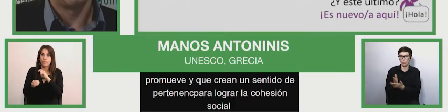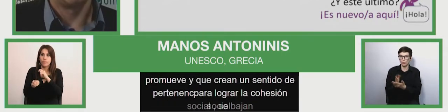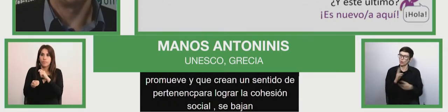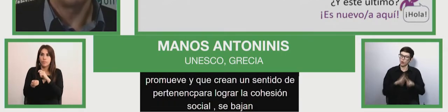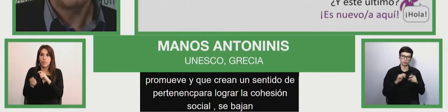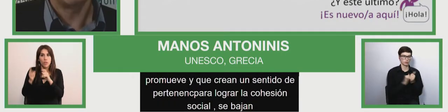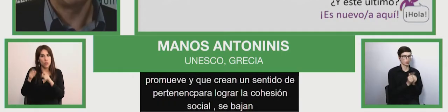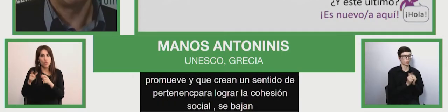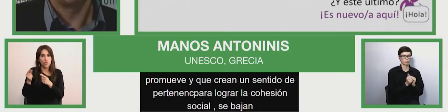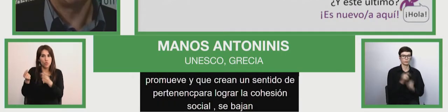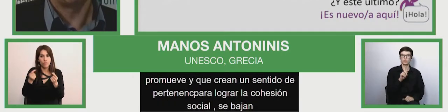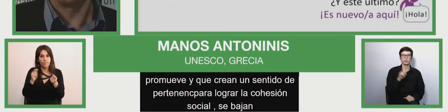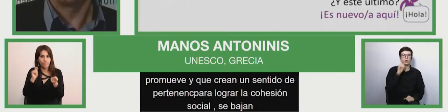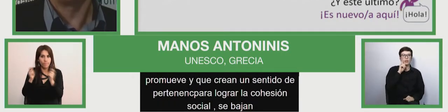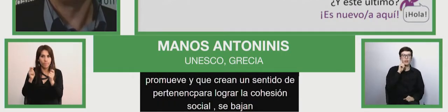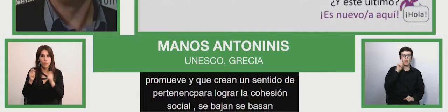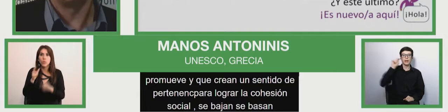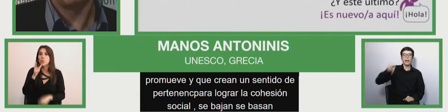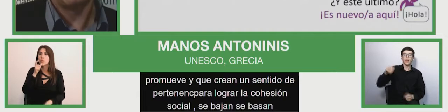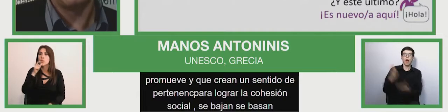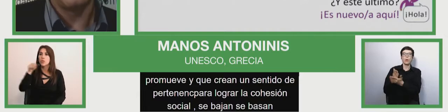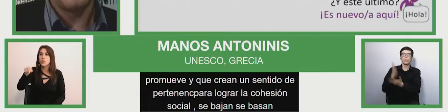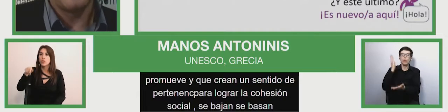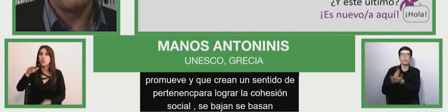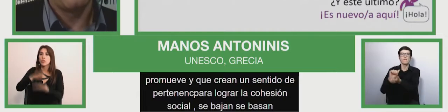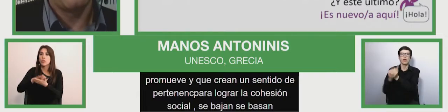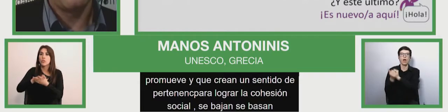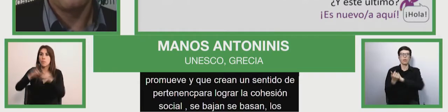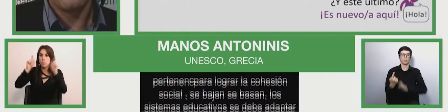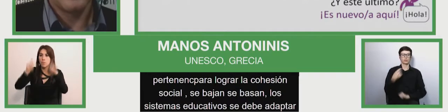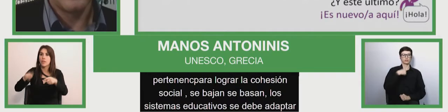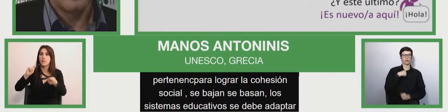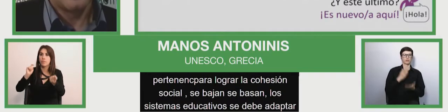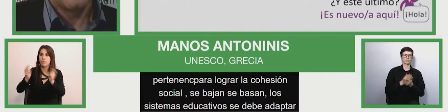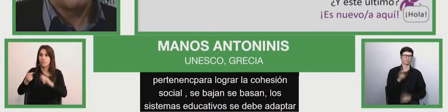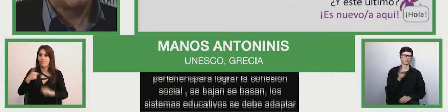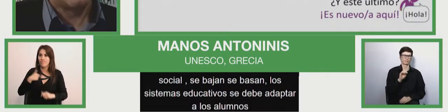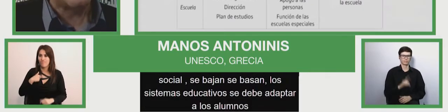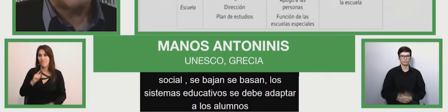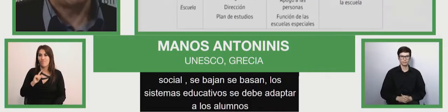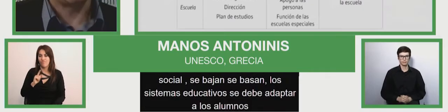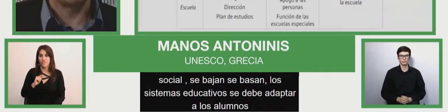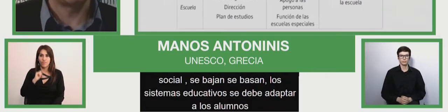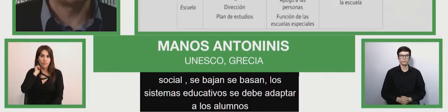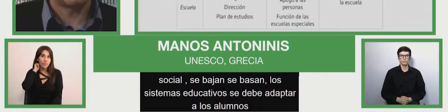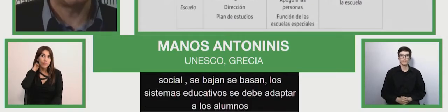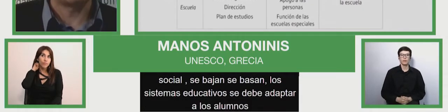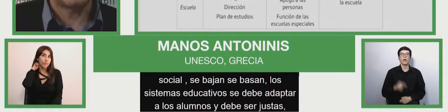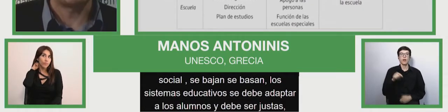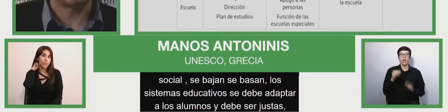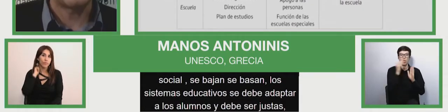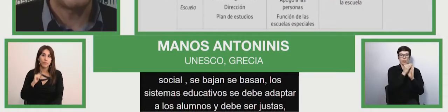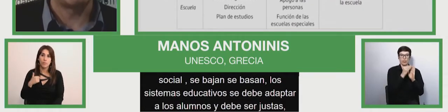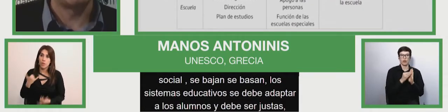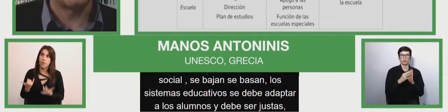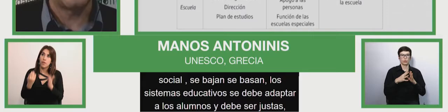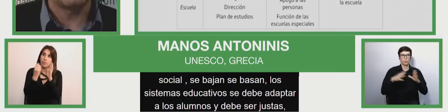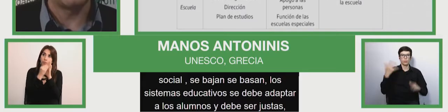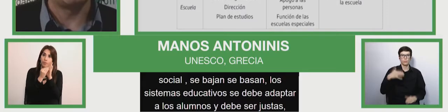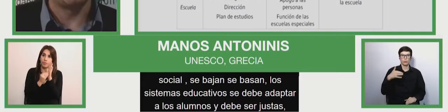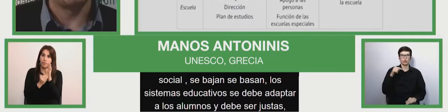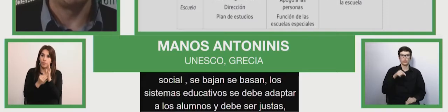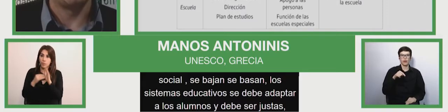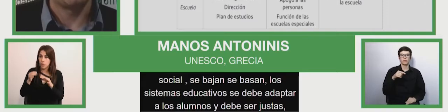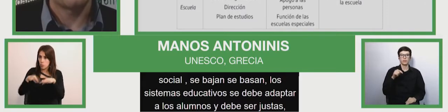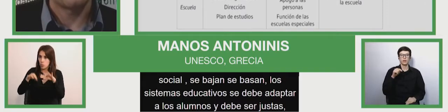No son ellos quienes deben adaptarse al sistema. Los datos son esenciales para apoyar la inclusión en la